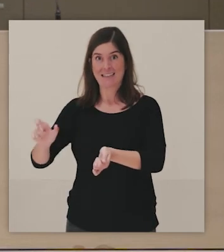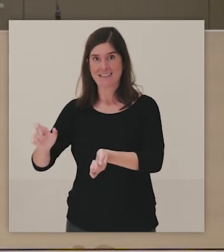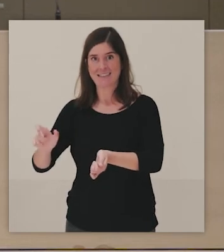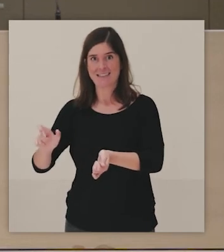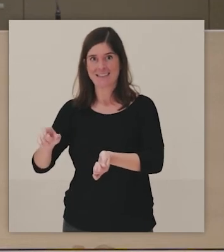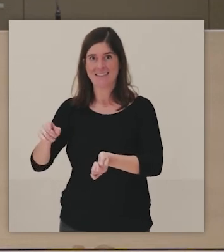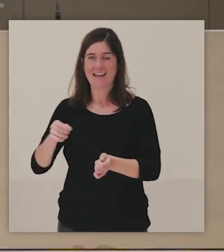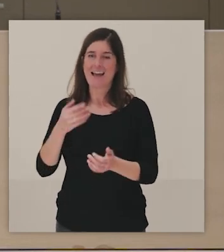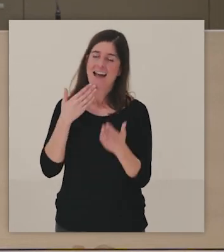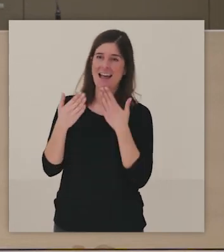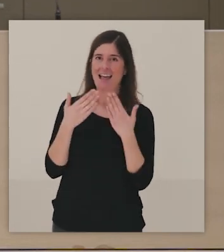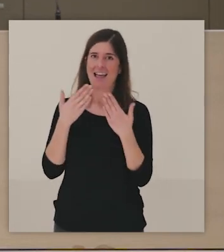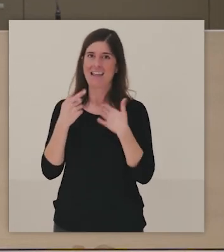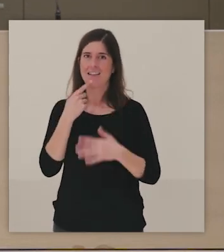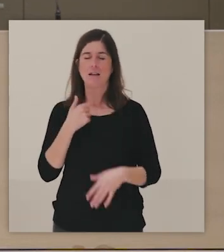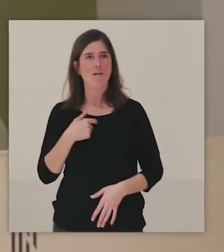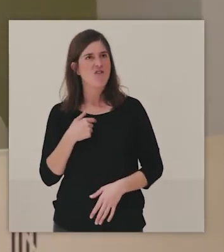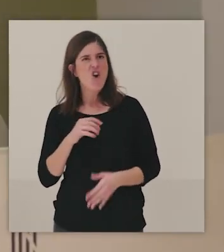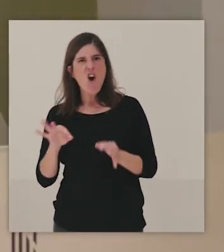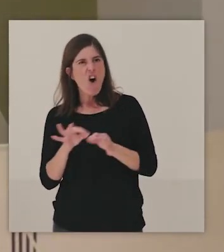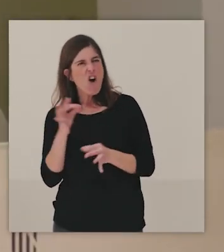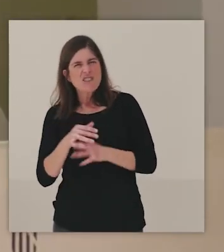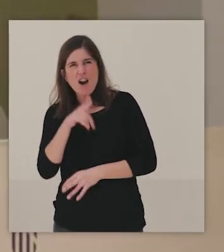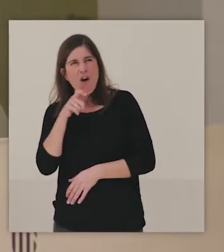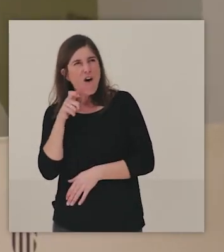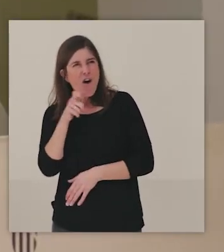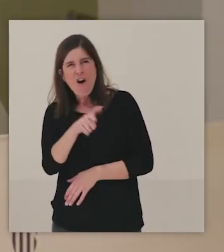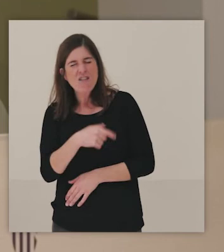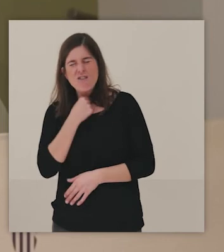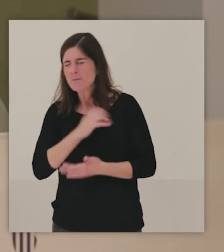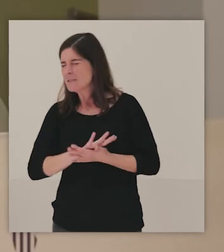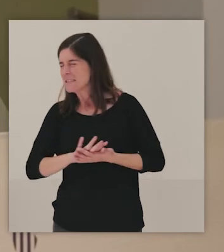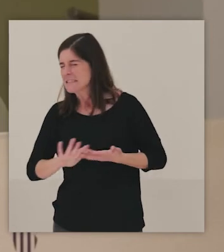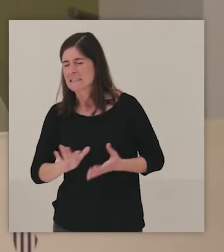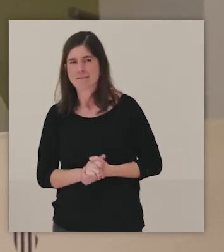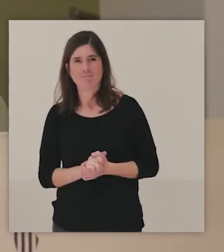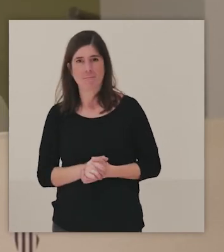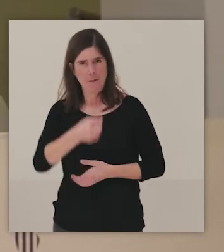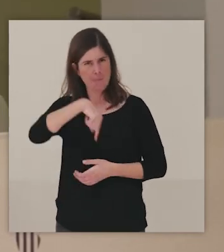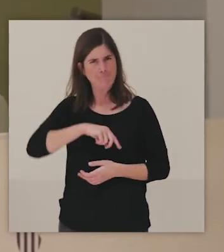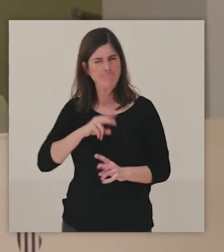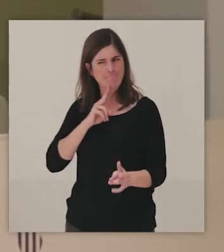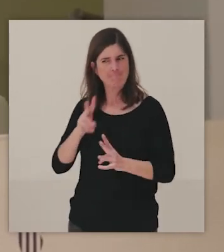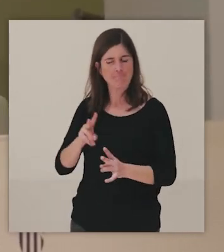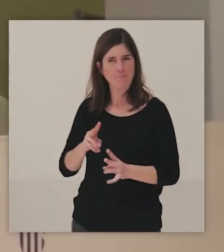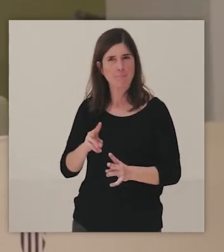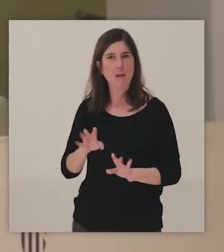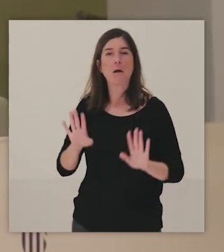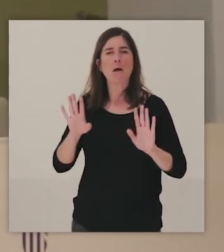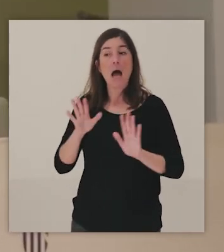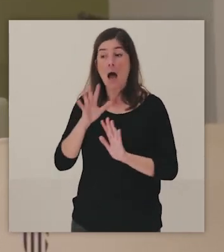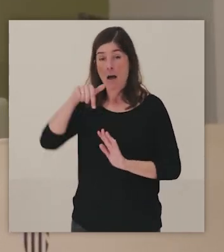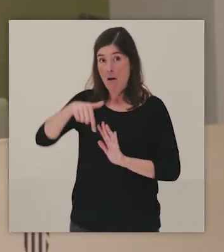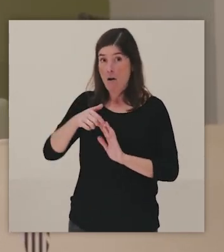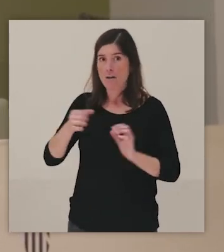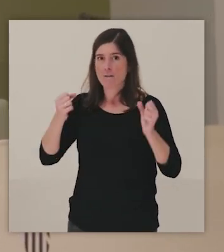alguna de ellas nos decía, que yo odio coser. Y entonces era, bueno, pues vamos a abordar el bordado